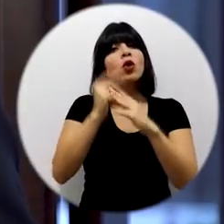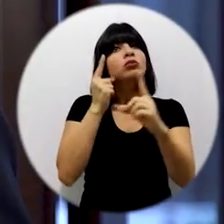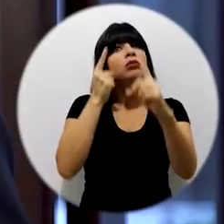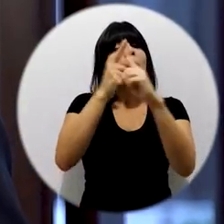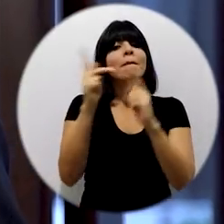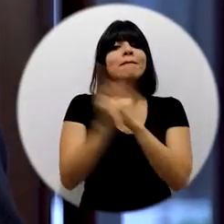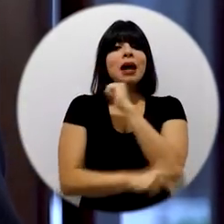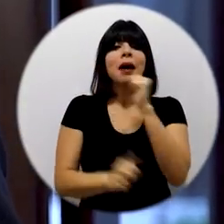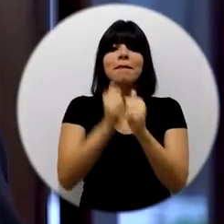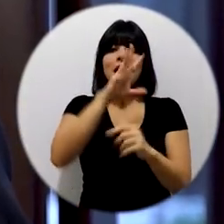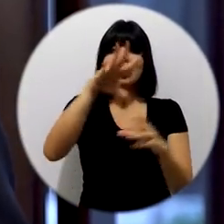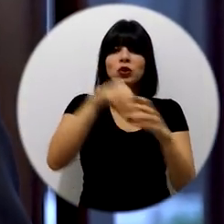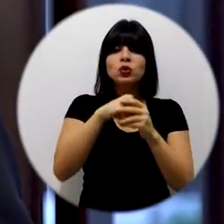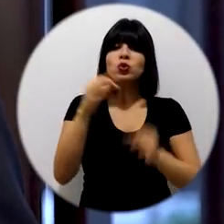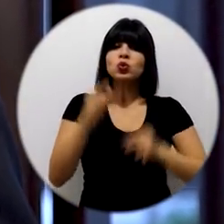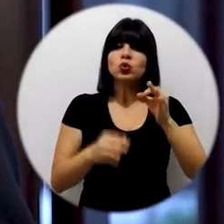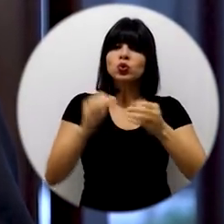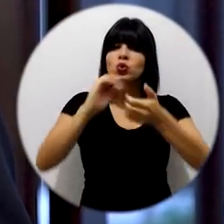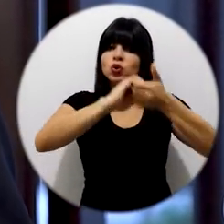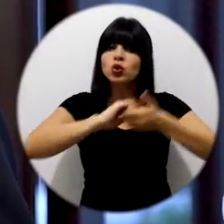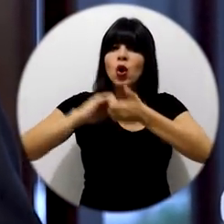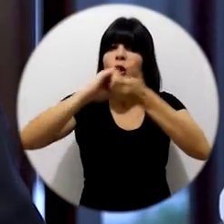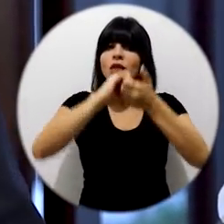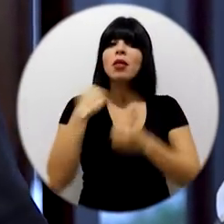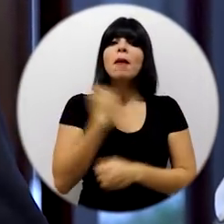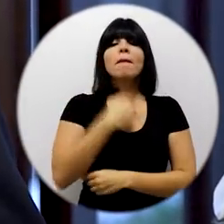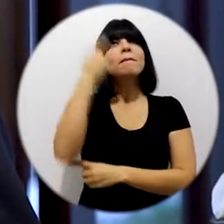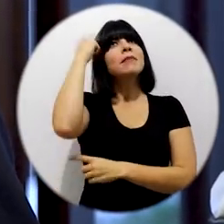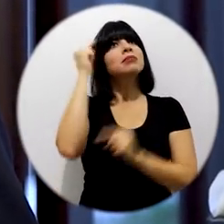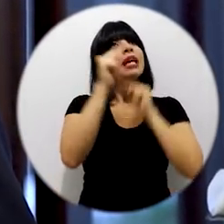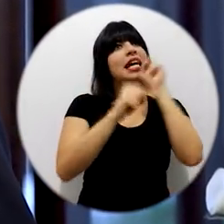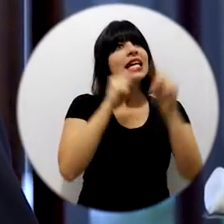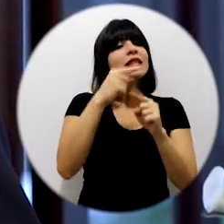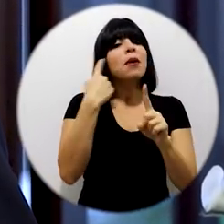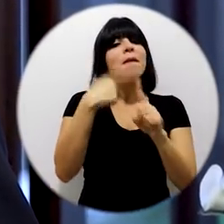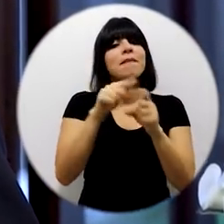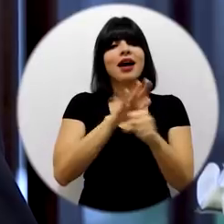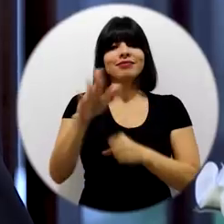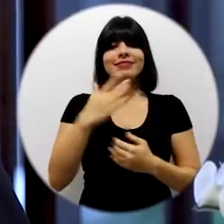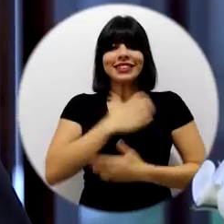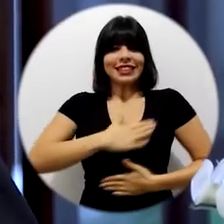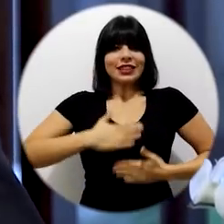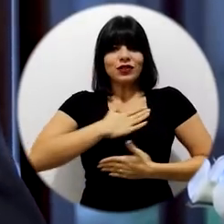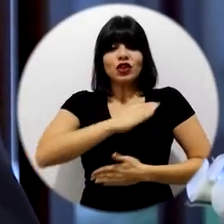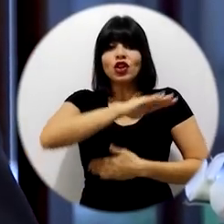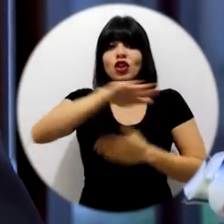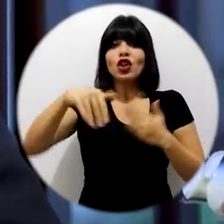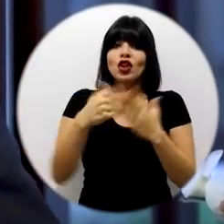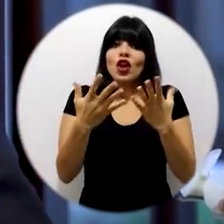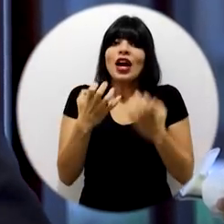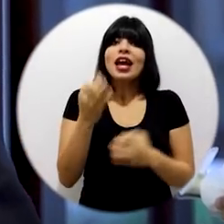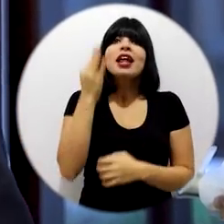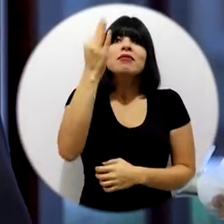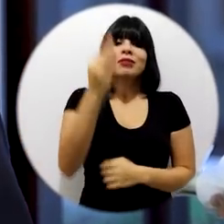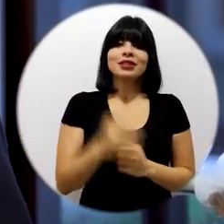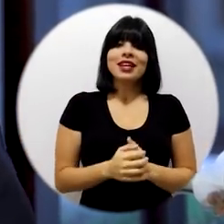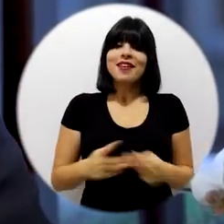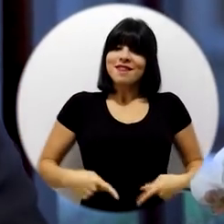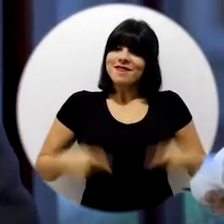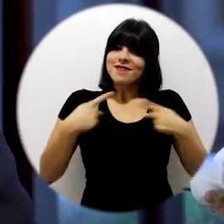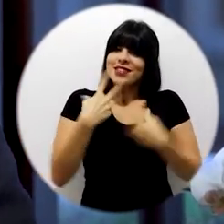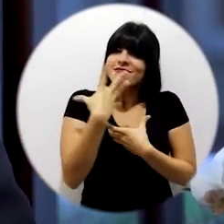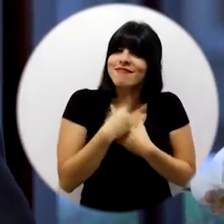construir un país más inclusivo, justo, solidario, con pensamiento crítico y el pleno disfrute de quienes somos y queremos ser.